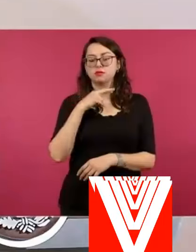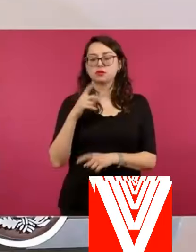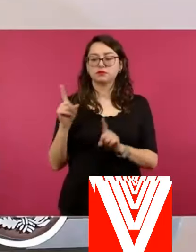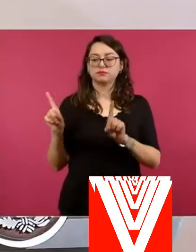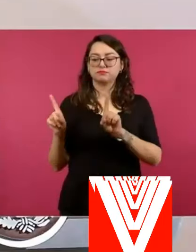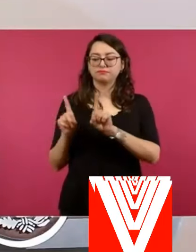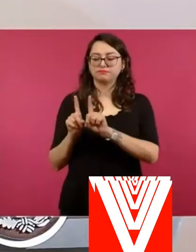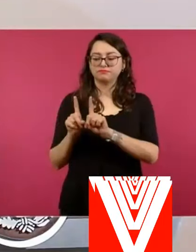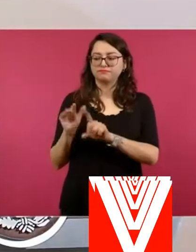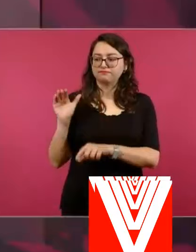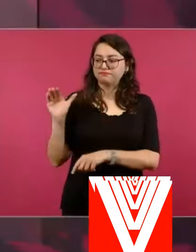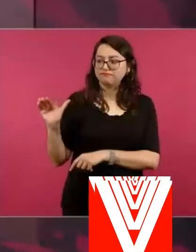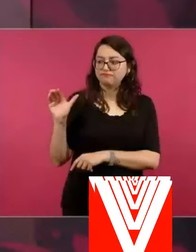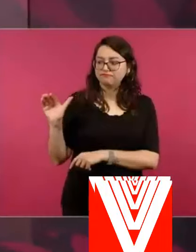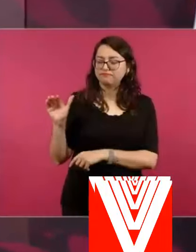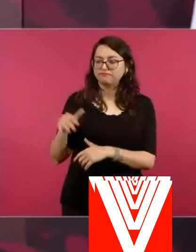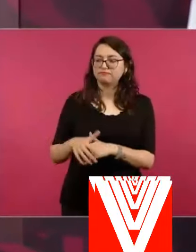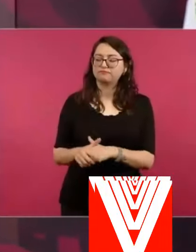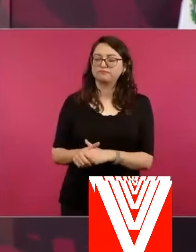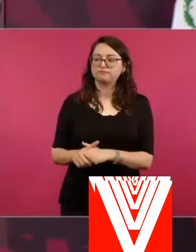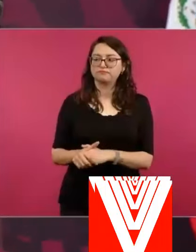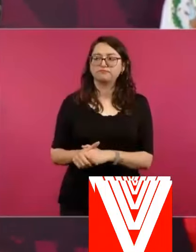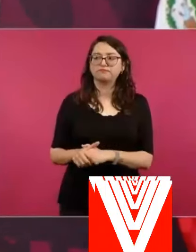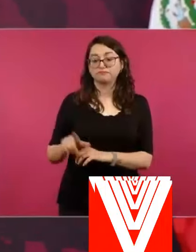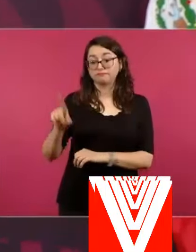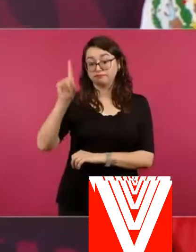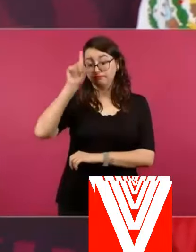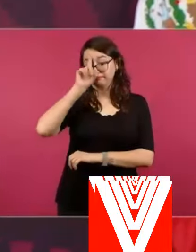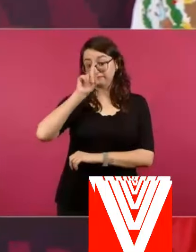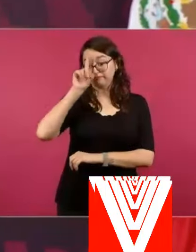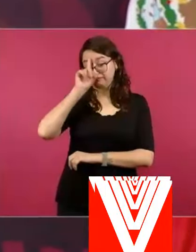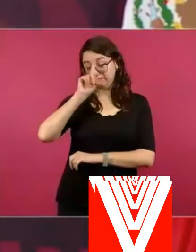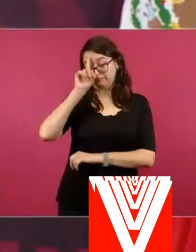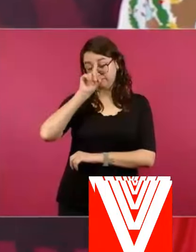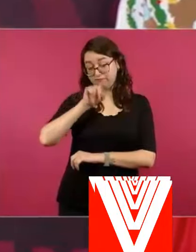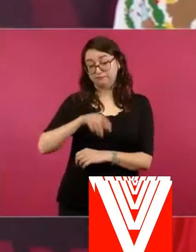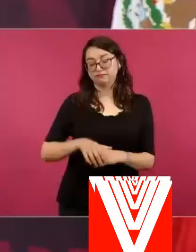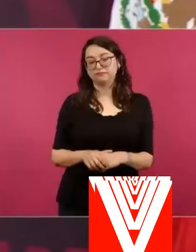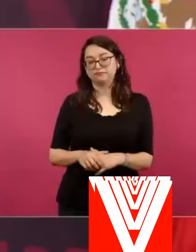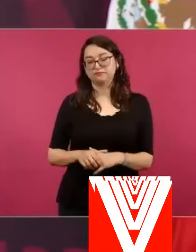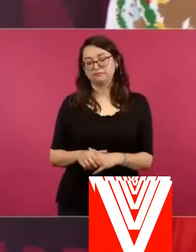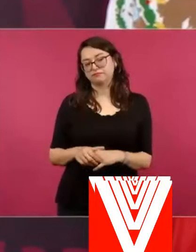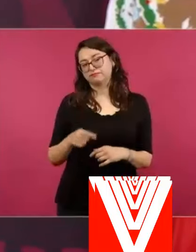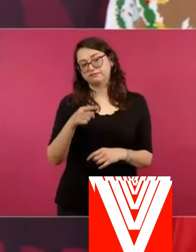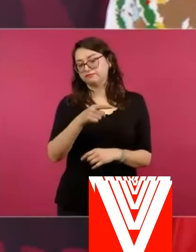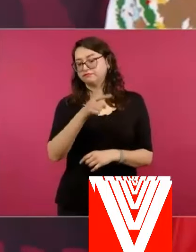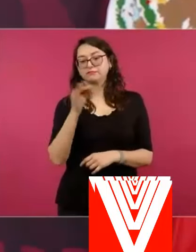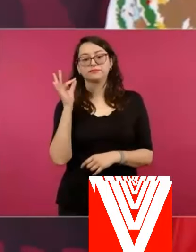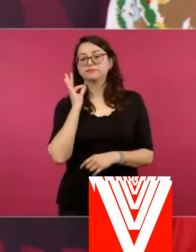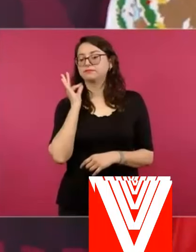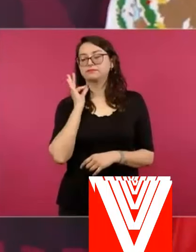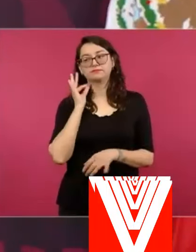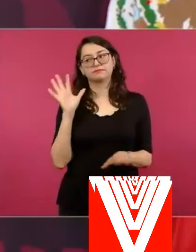yo te recomendaría que pienses en quitar al fiscal